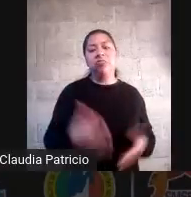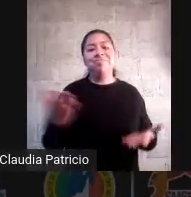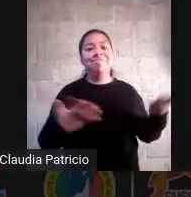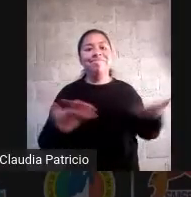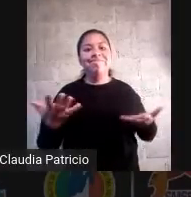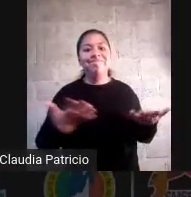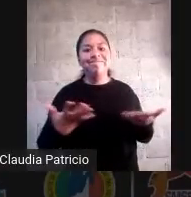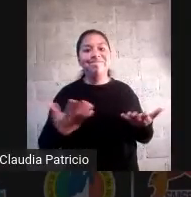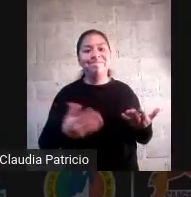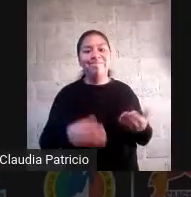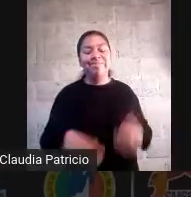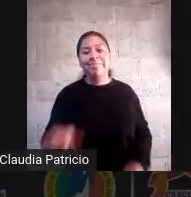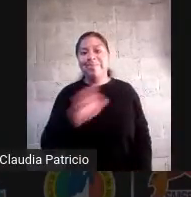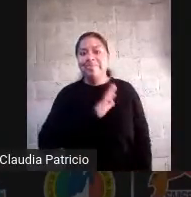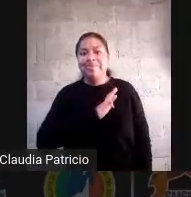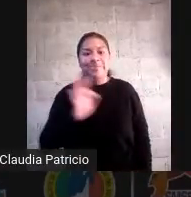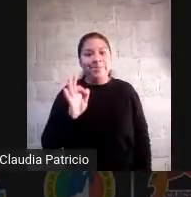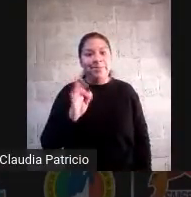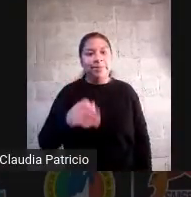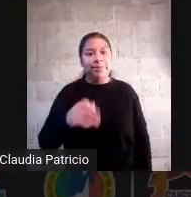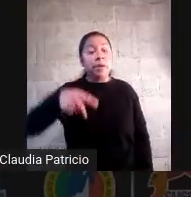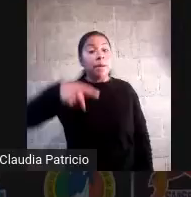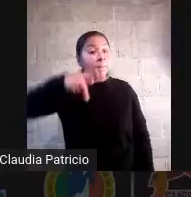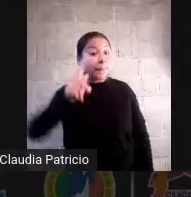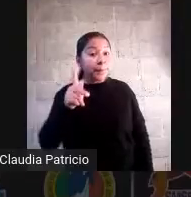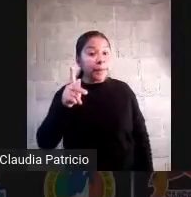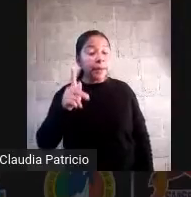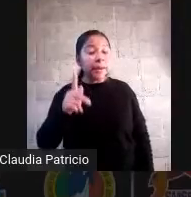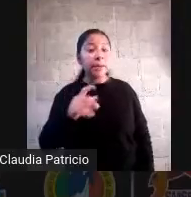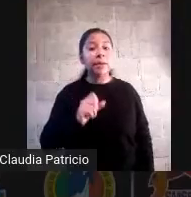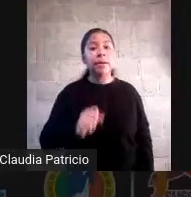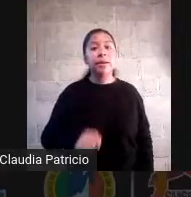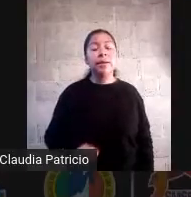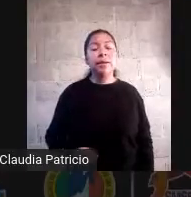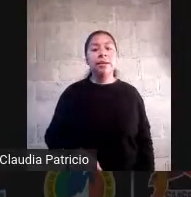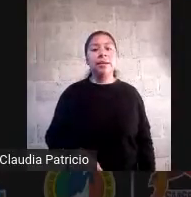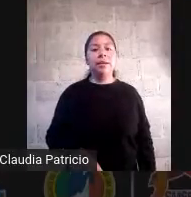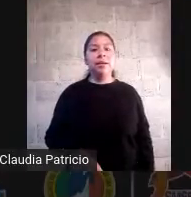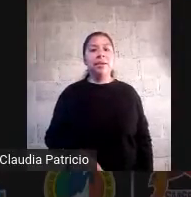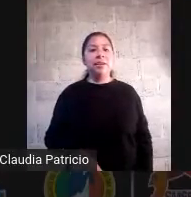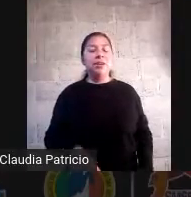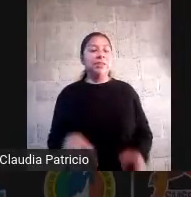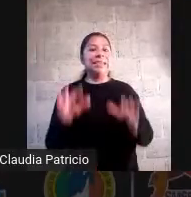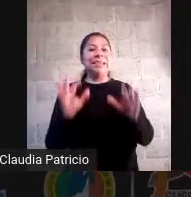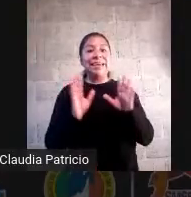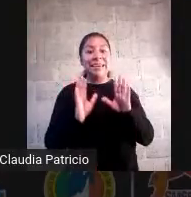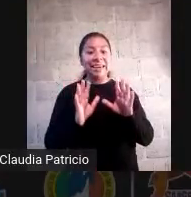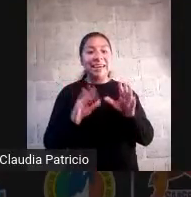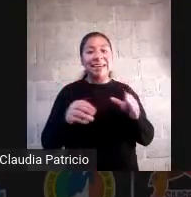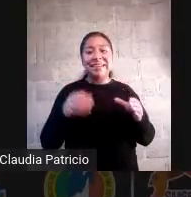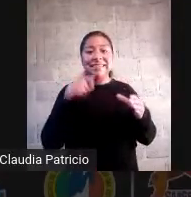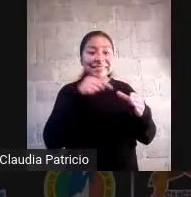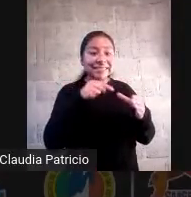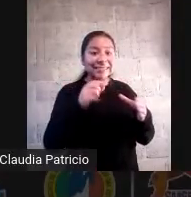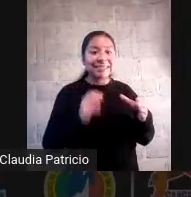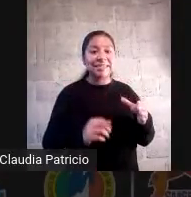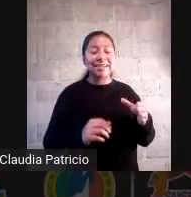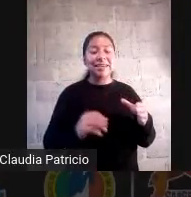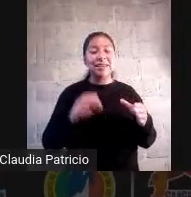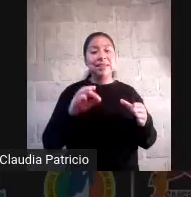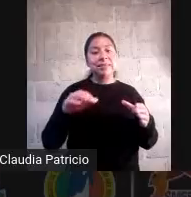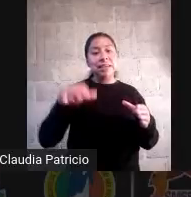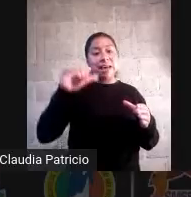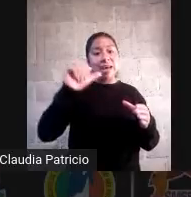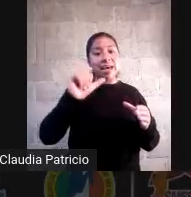esencia de los clubes era justo el estudio basado en fenómenos era a partir de las preferencias